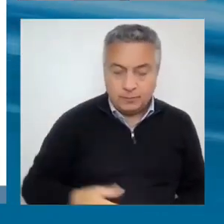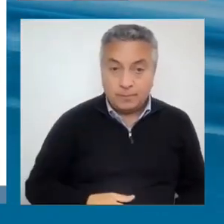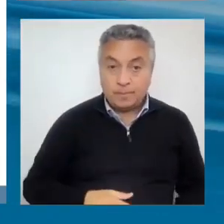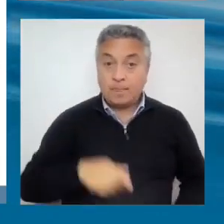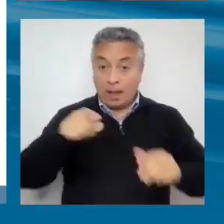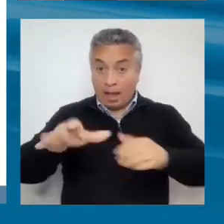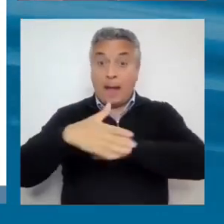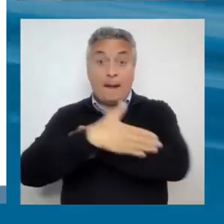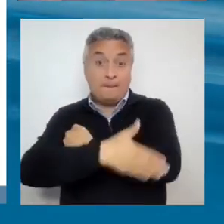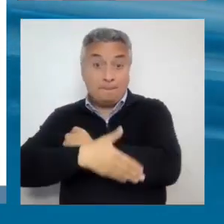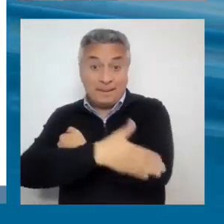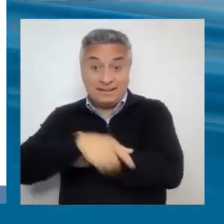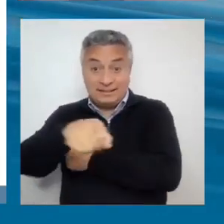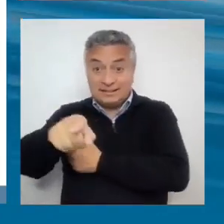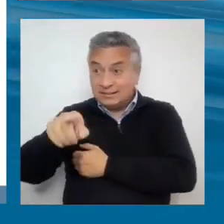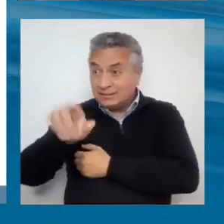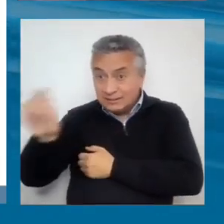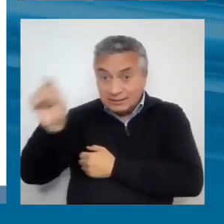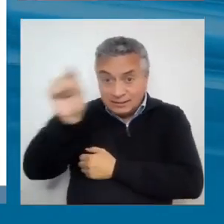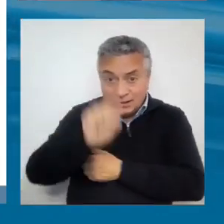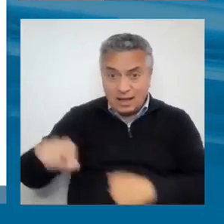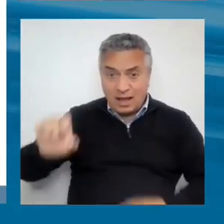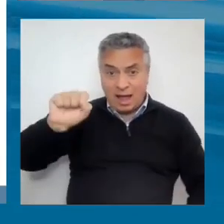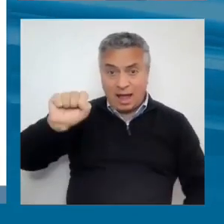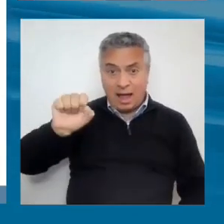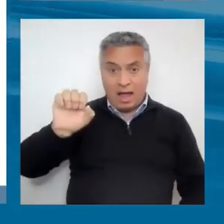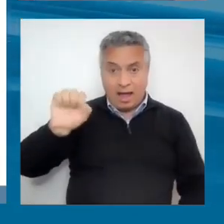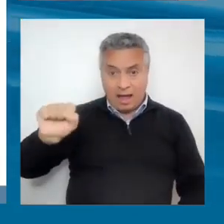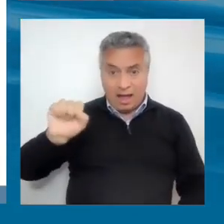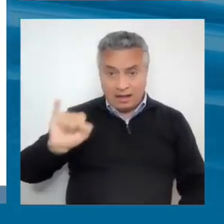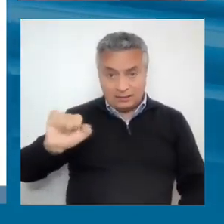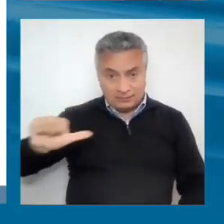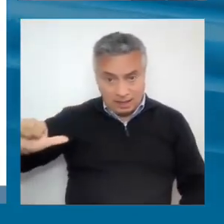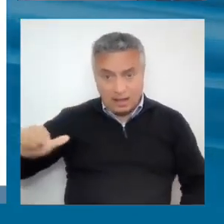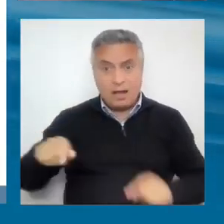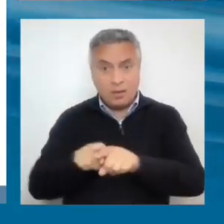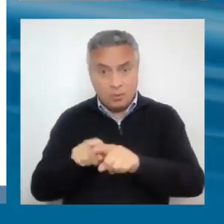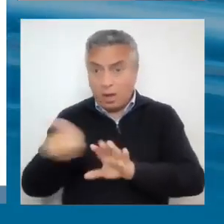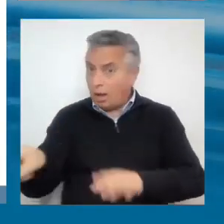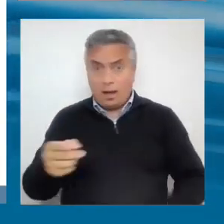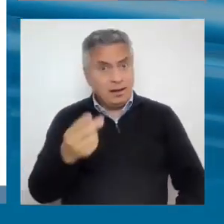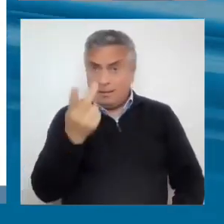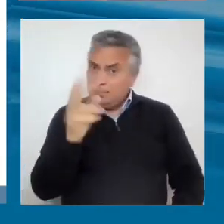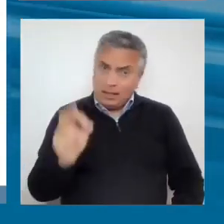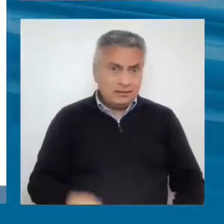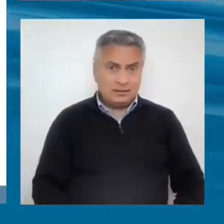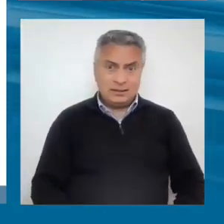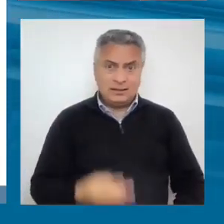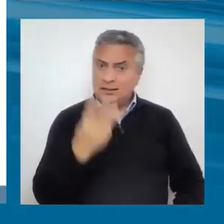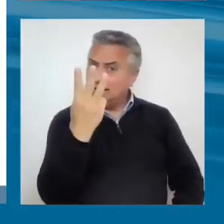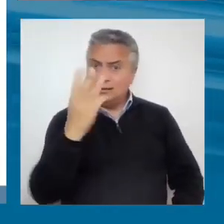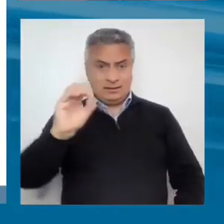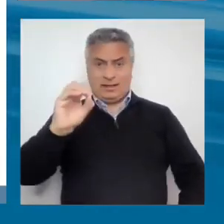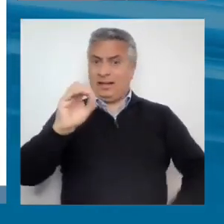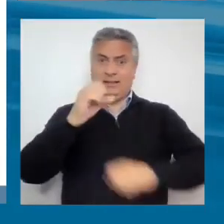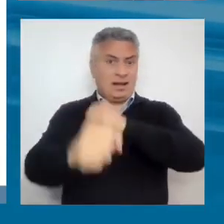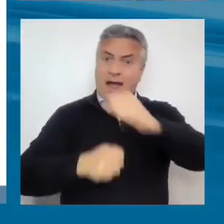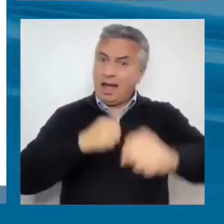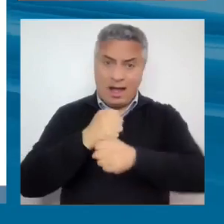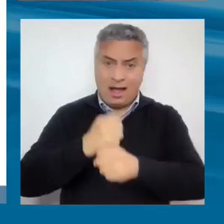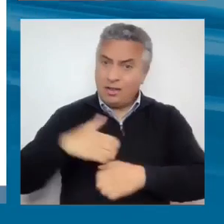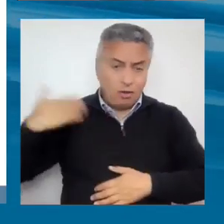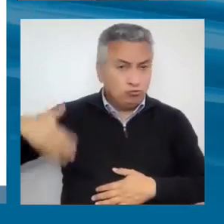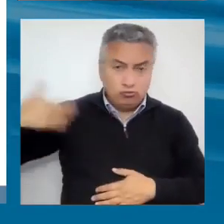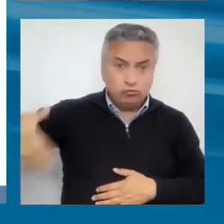aún los que se aceleraron mucho, tomaron 20, 30 años cambiar, bueno, esos son muchos gobiernos, dependiendo de cuánto se